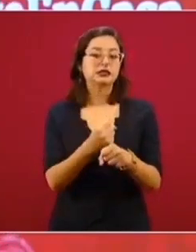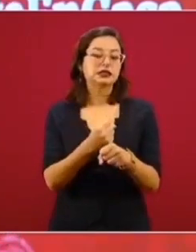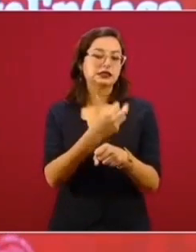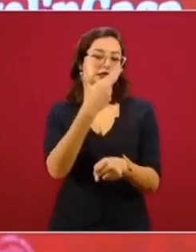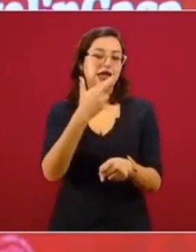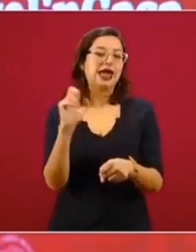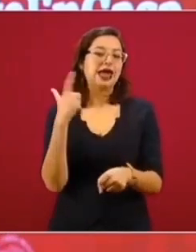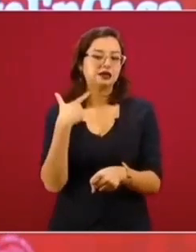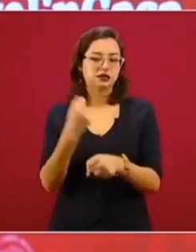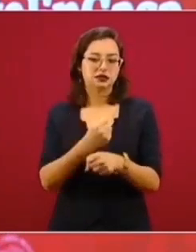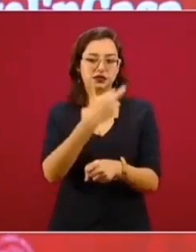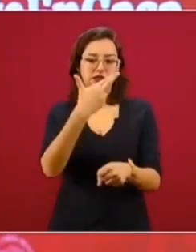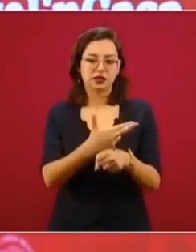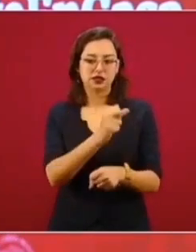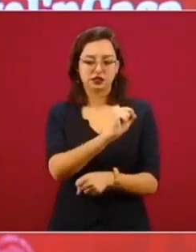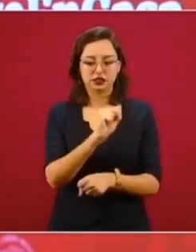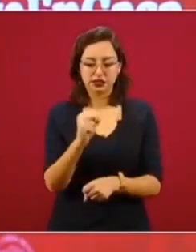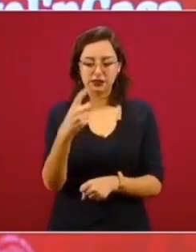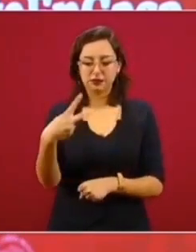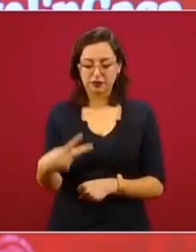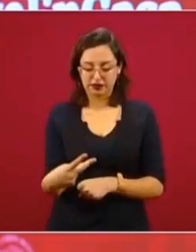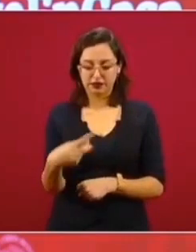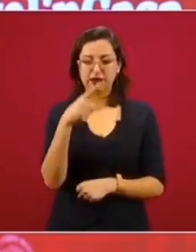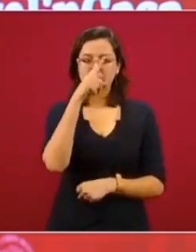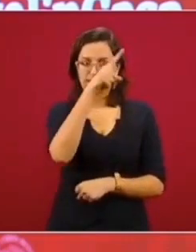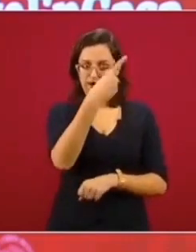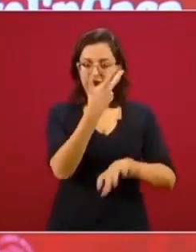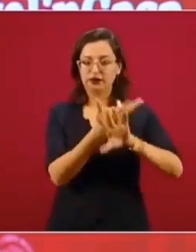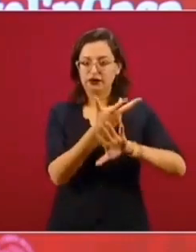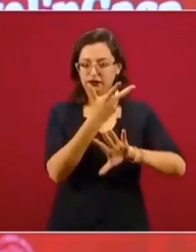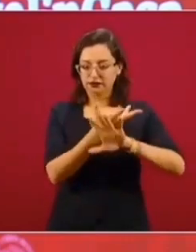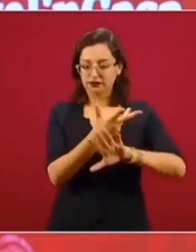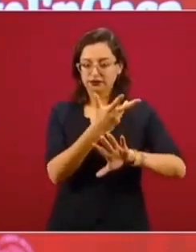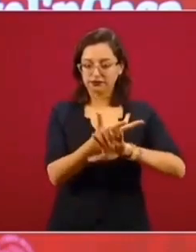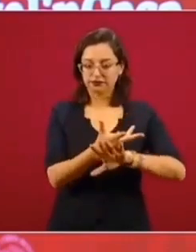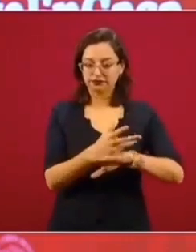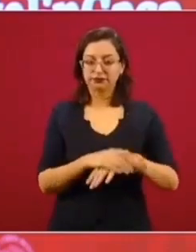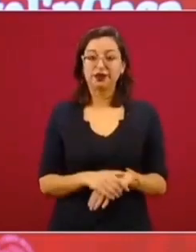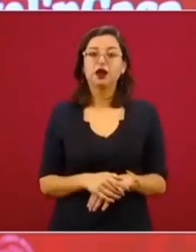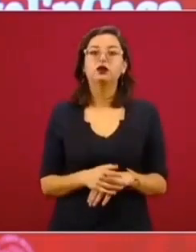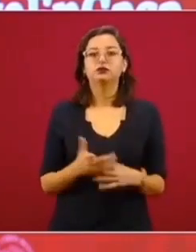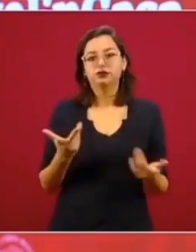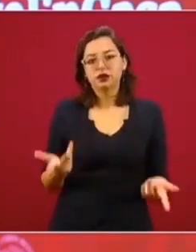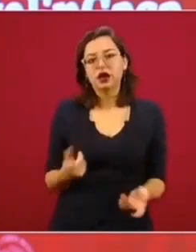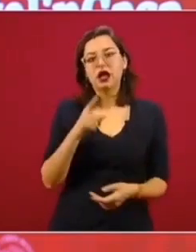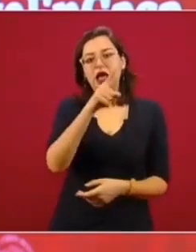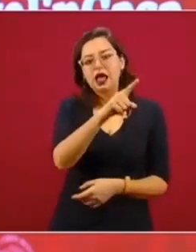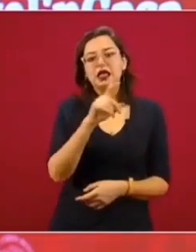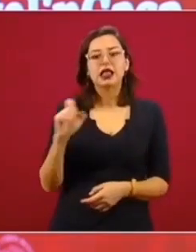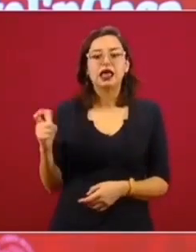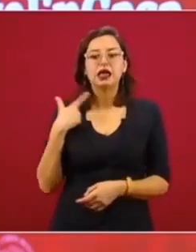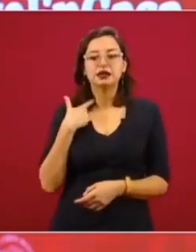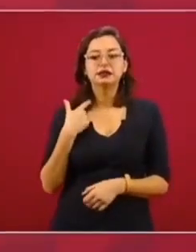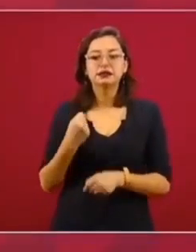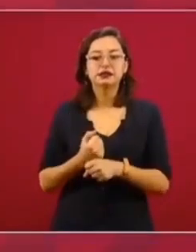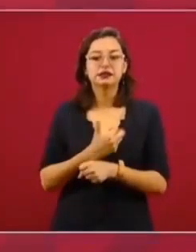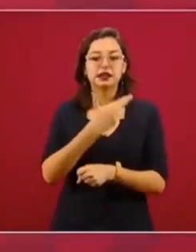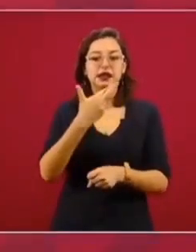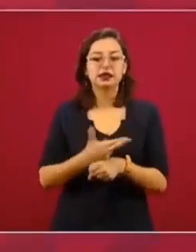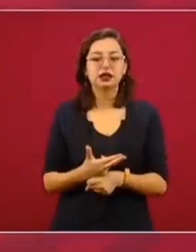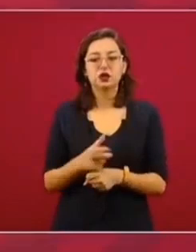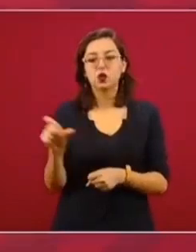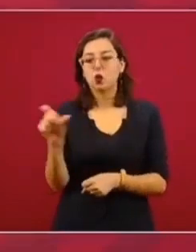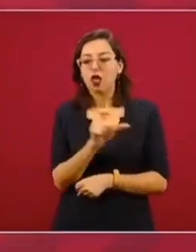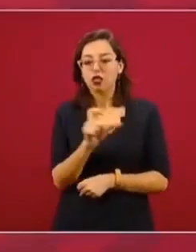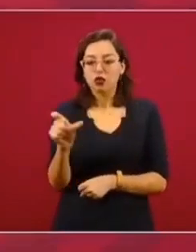en el gobierno de Felipe Calderón, el señor García Luna.